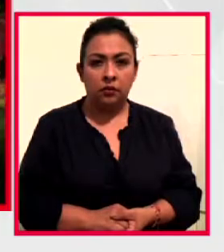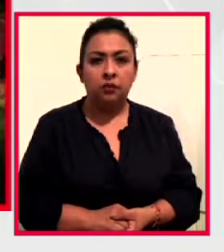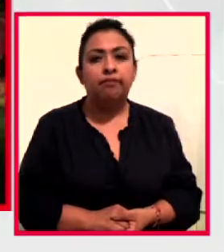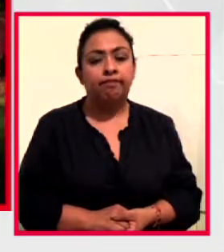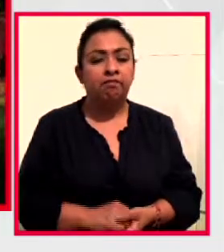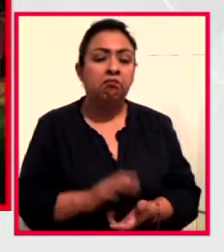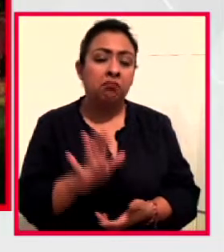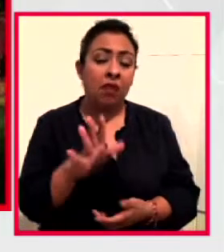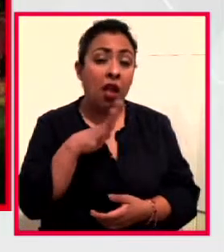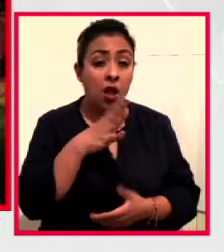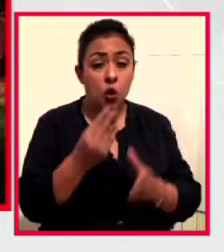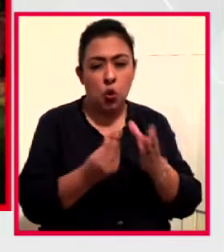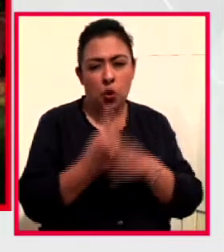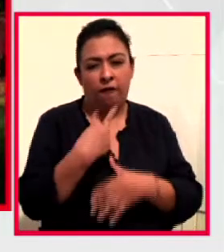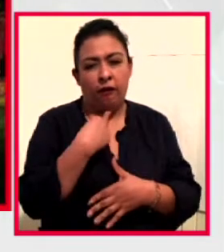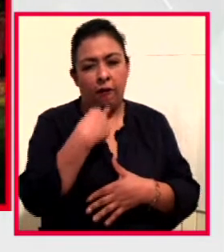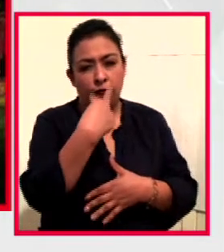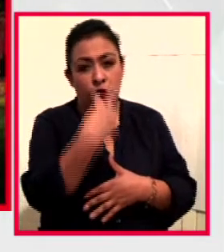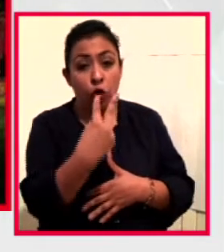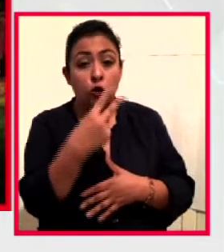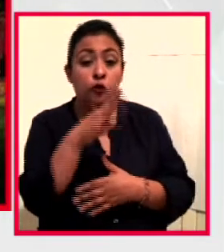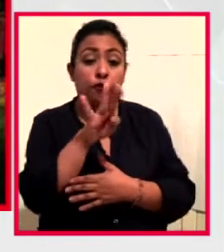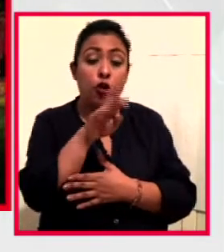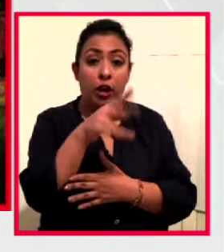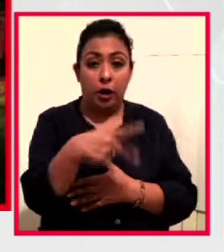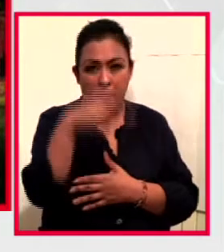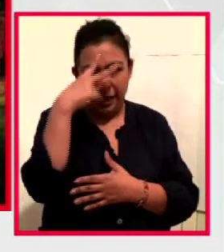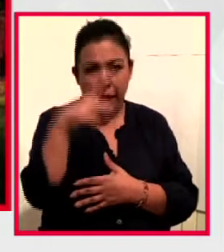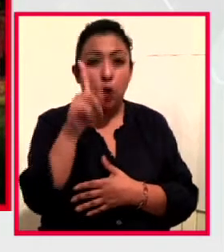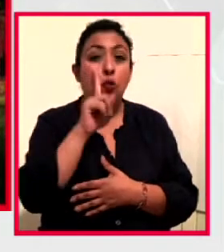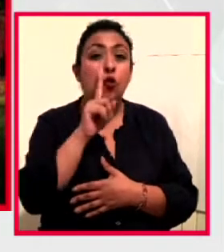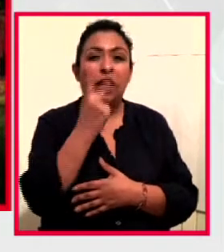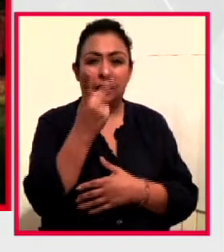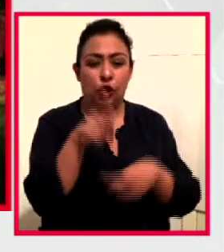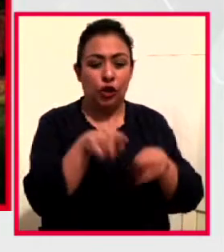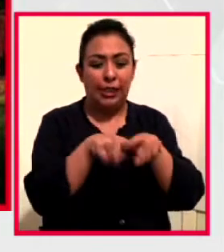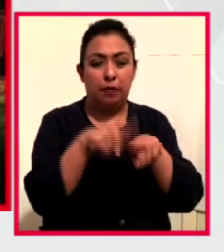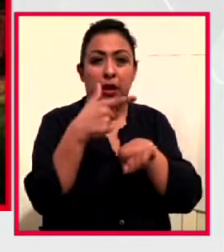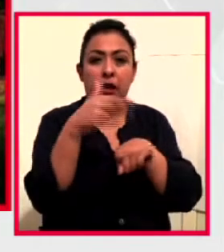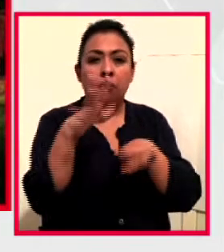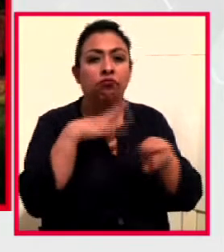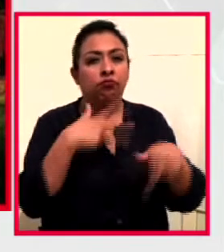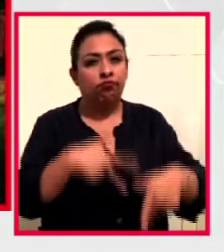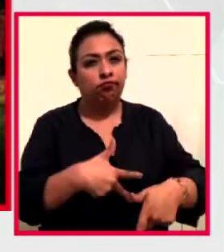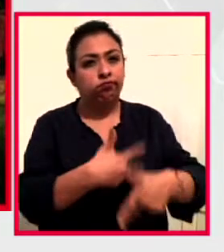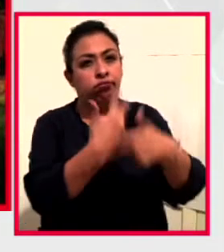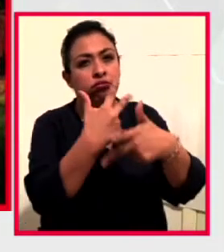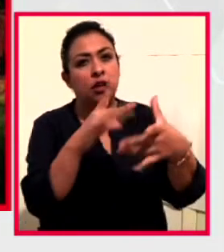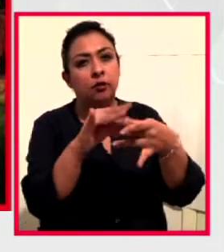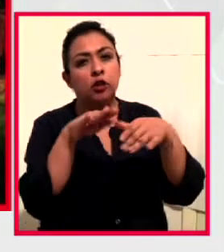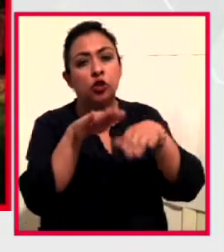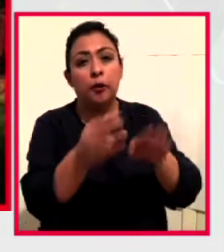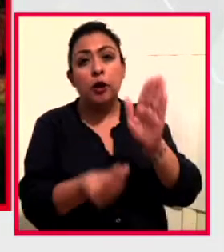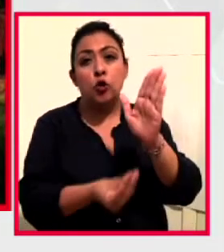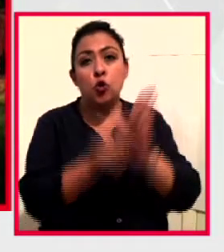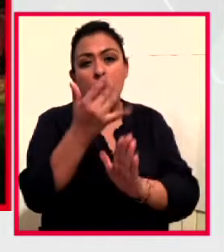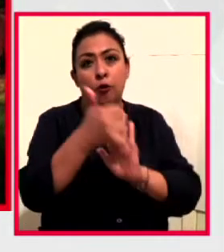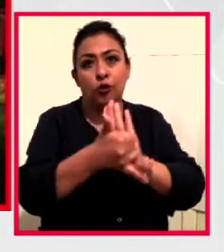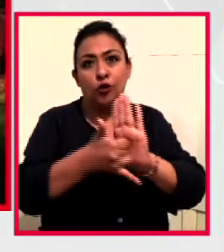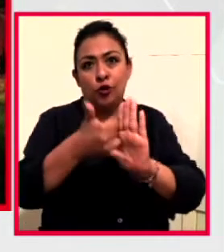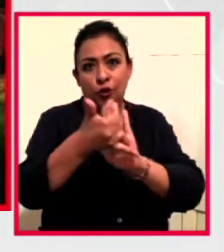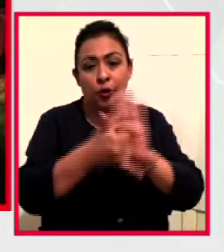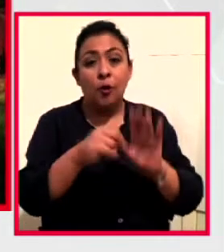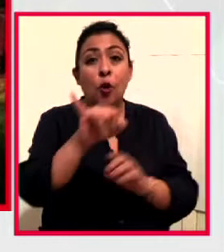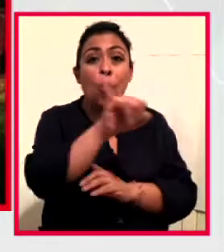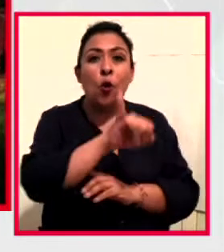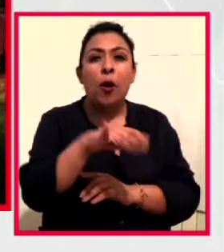Consideradas la nueva voz del bolero mexicano, las hermanas García nos hablan vía remota sobre su nuevo canal de YouTube, Los Jueves Pozoleros,